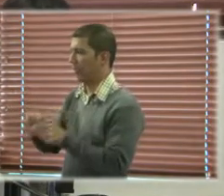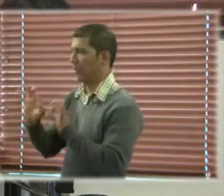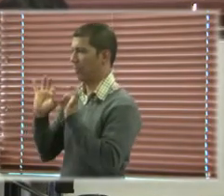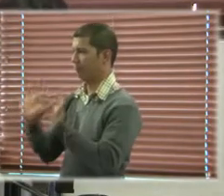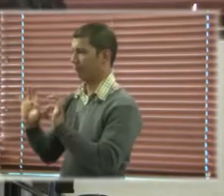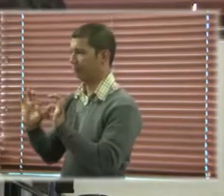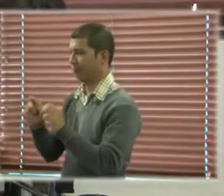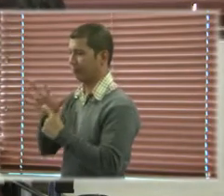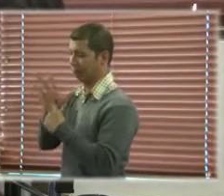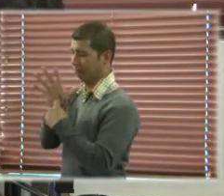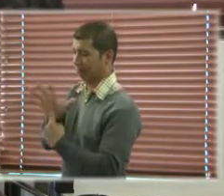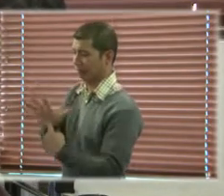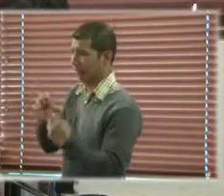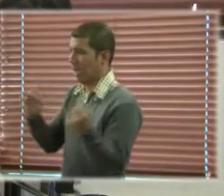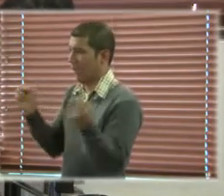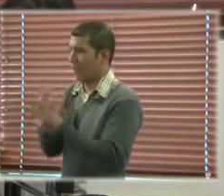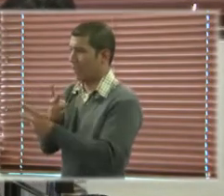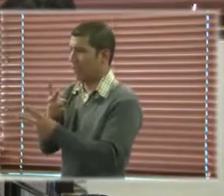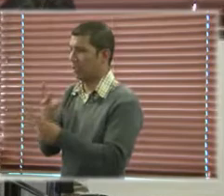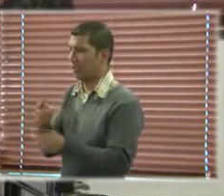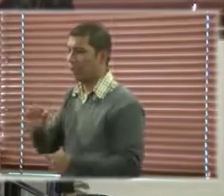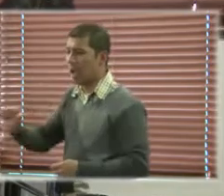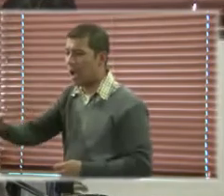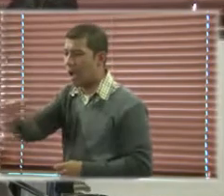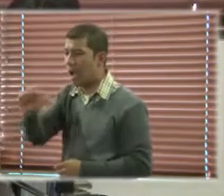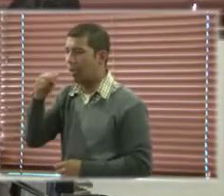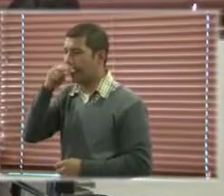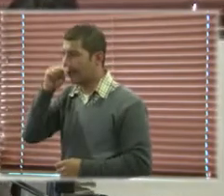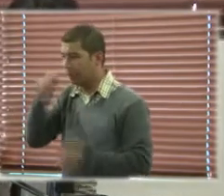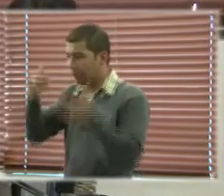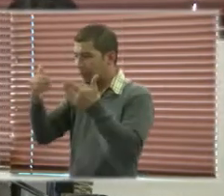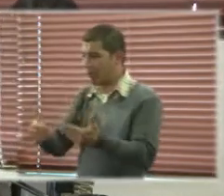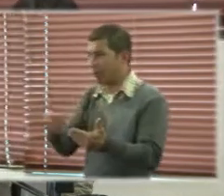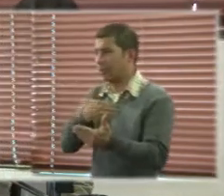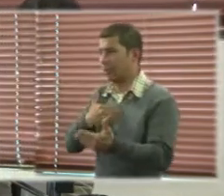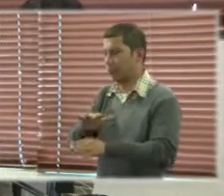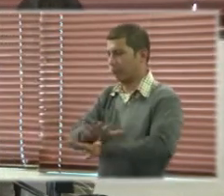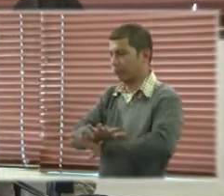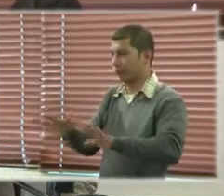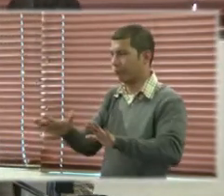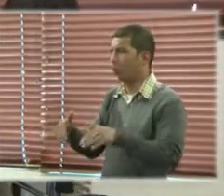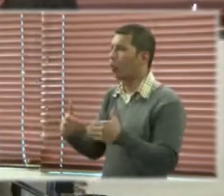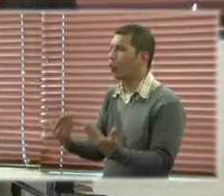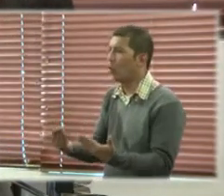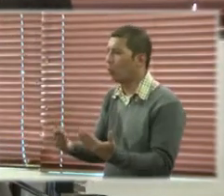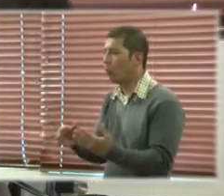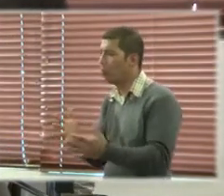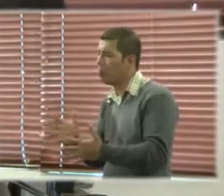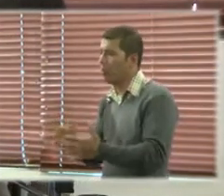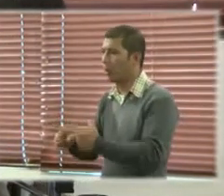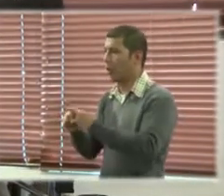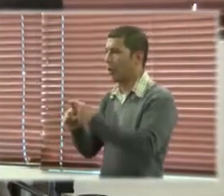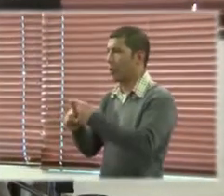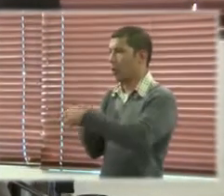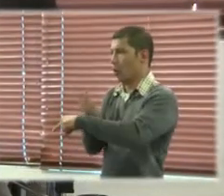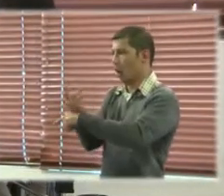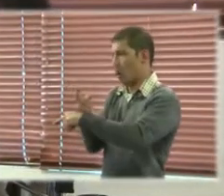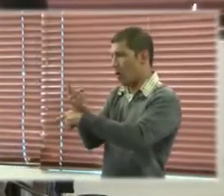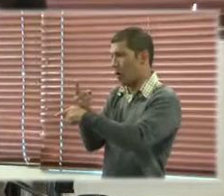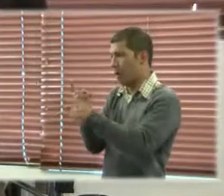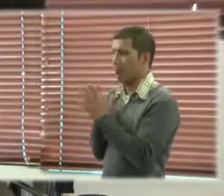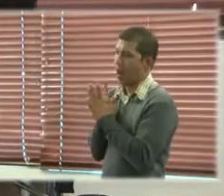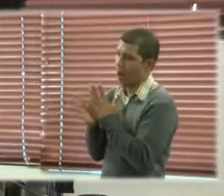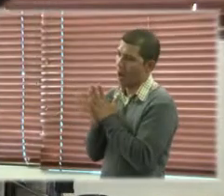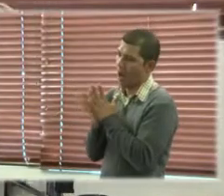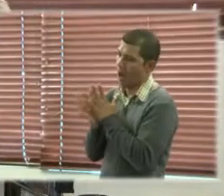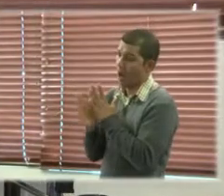eliminación de violencia contra mujeres y niñas con discapacidad, tomaremos un breve receso y